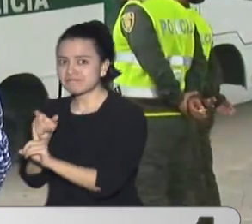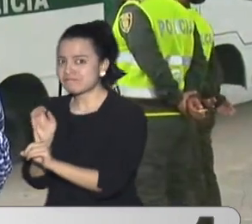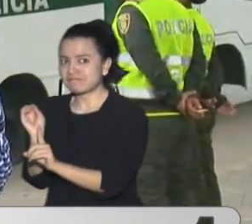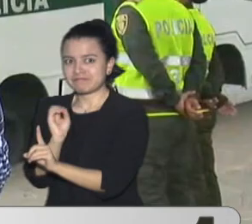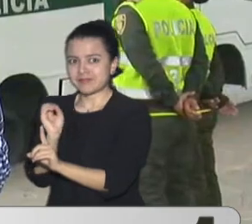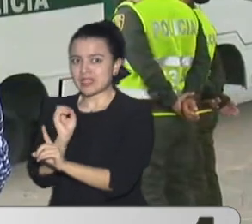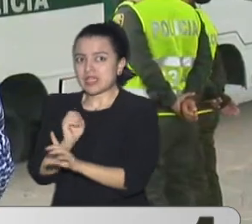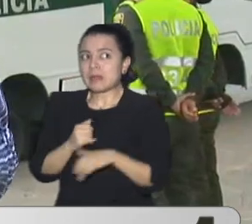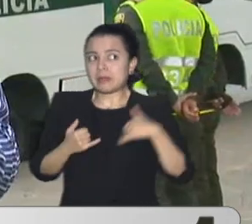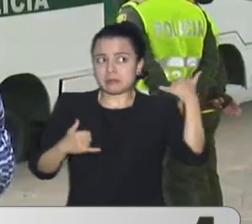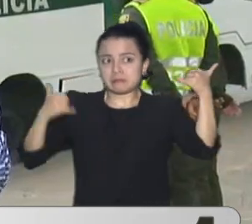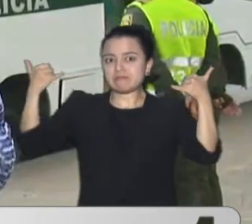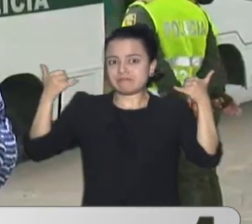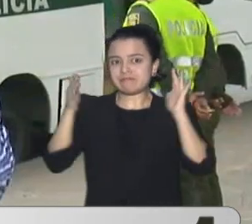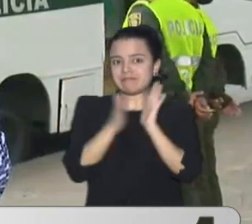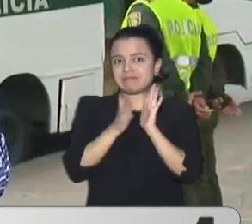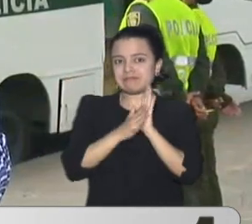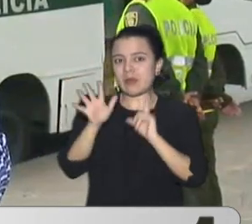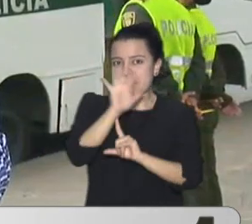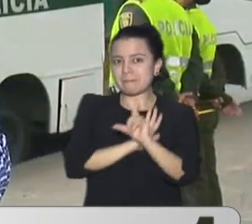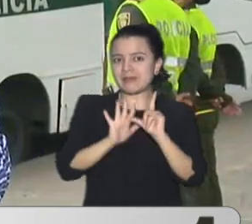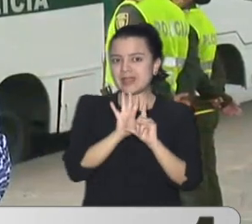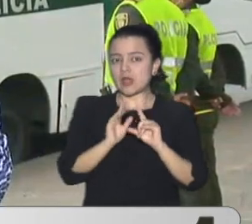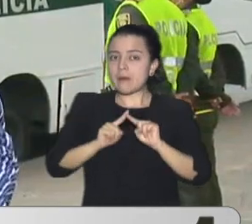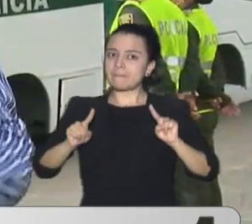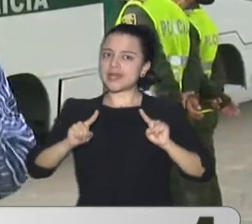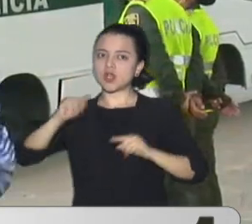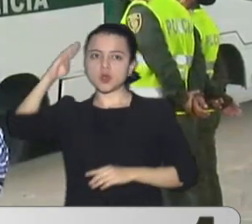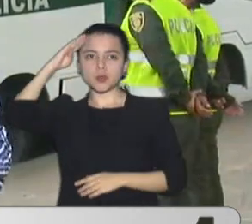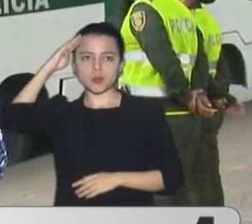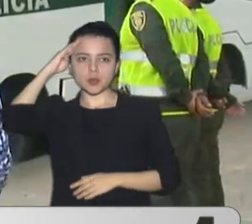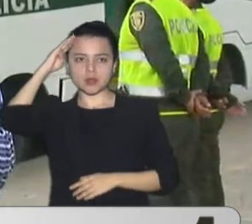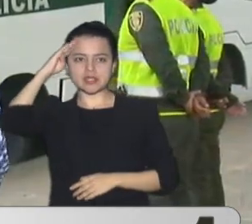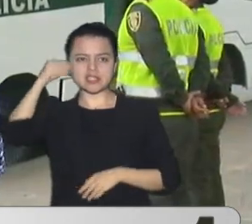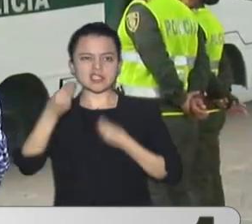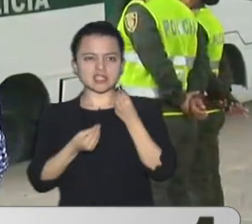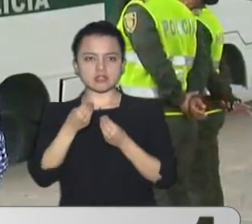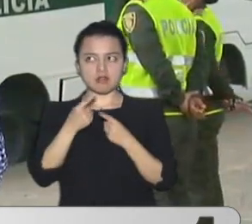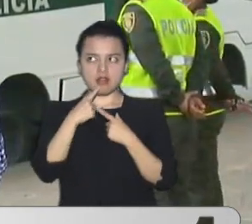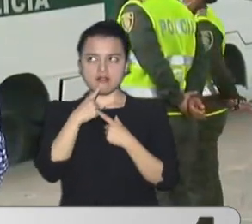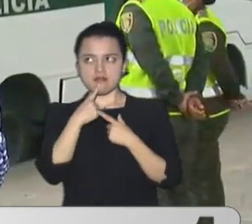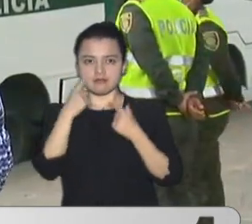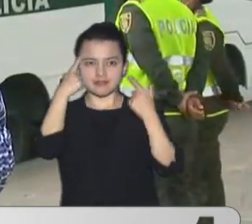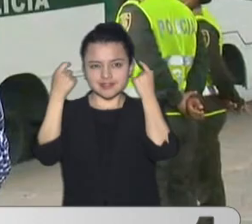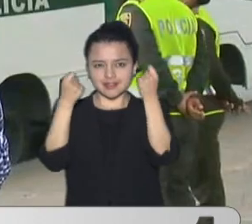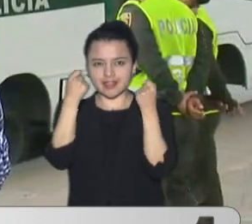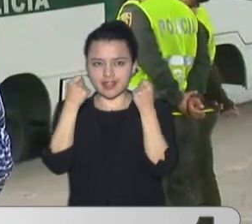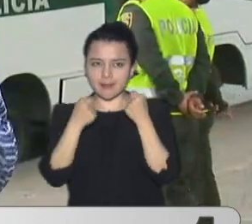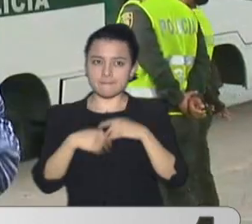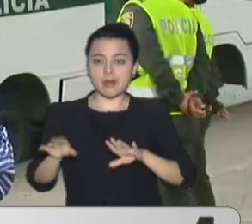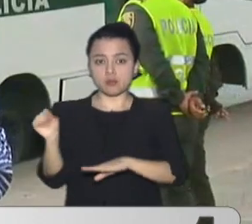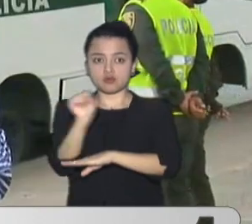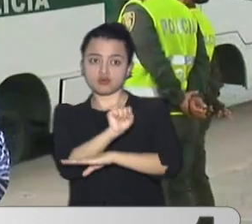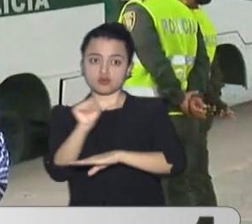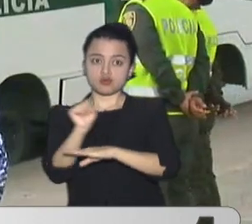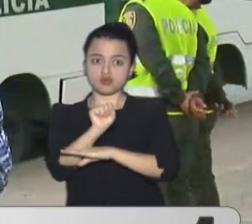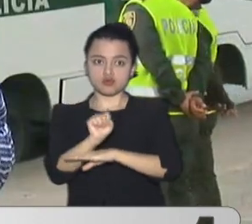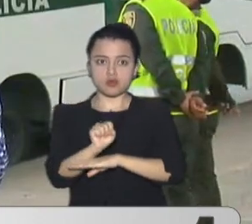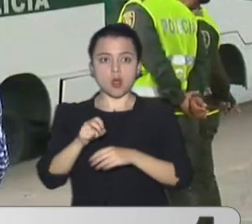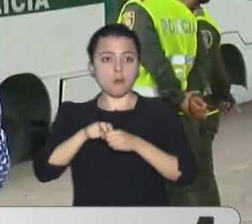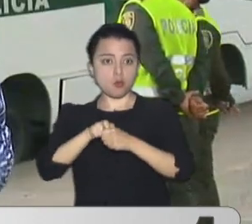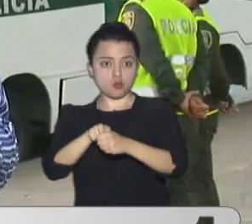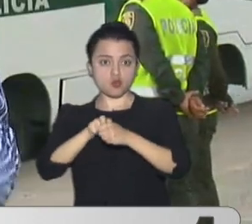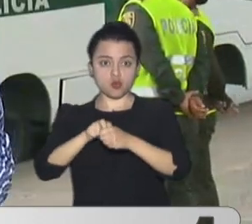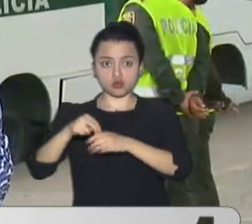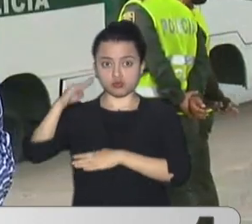un video De seguridad La policía Metropolitana De Cali Habilitó Un CAI Con varios uniformados Para instruir A las personas Que